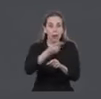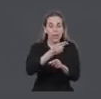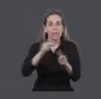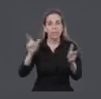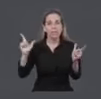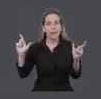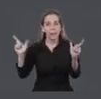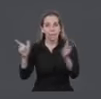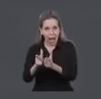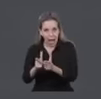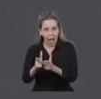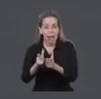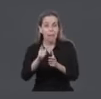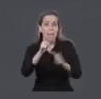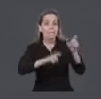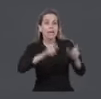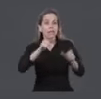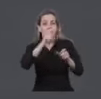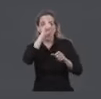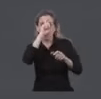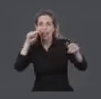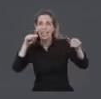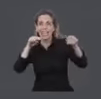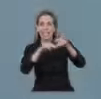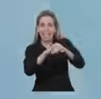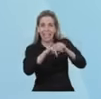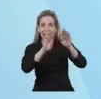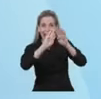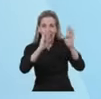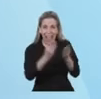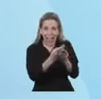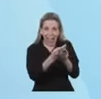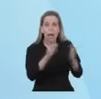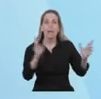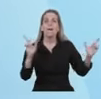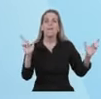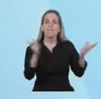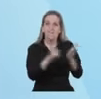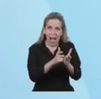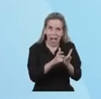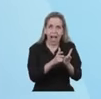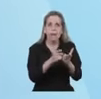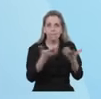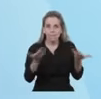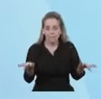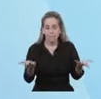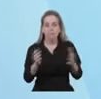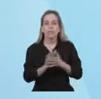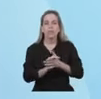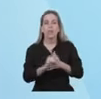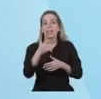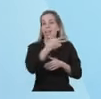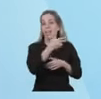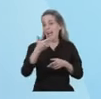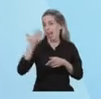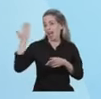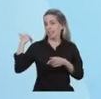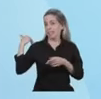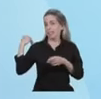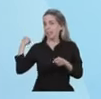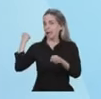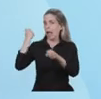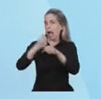como consecuencia del COVID-19. Hace 3 semanas no hay ningún